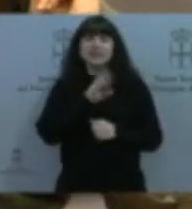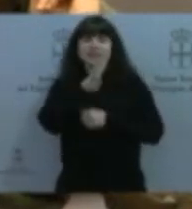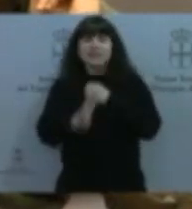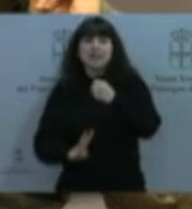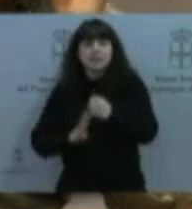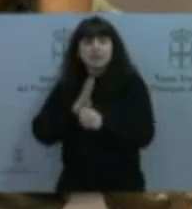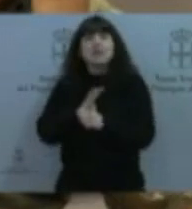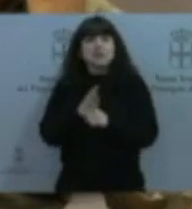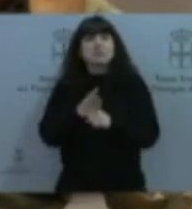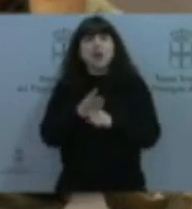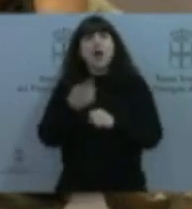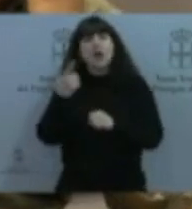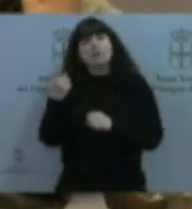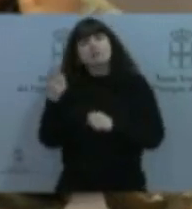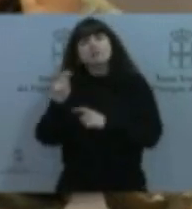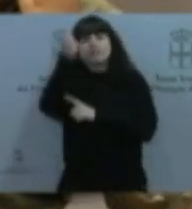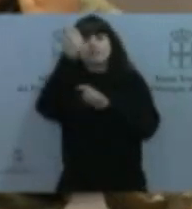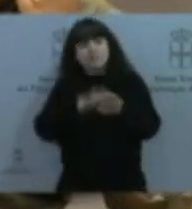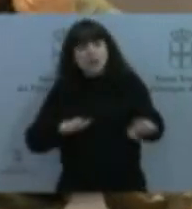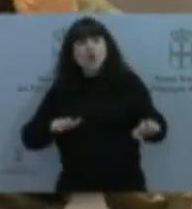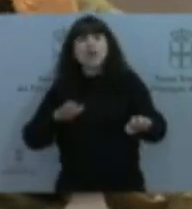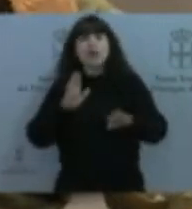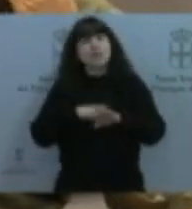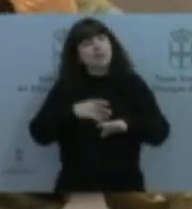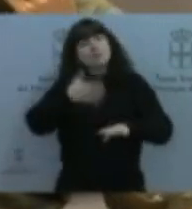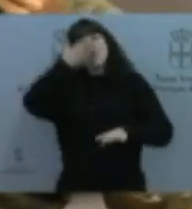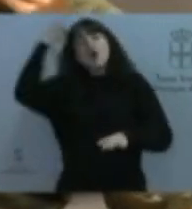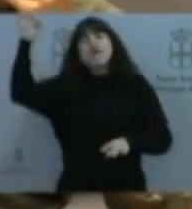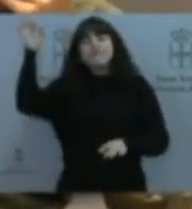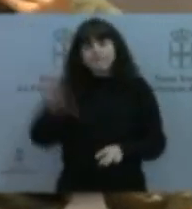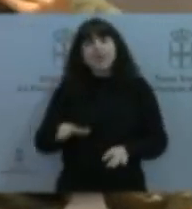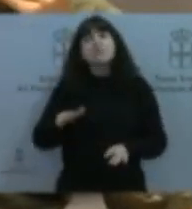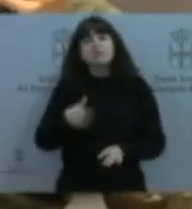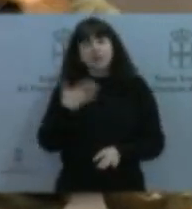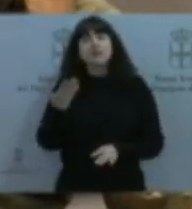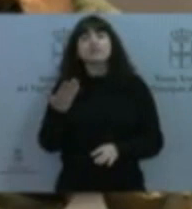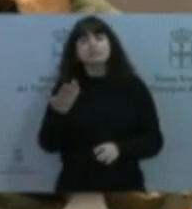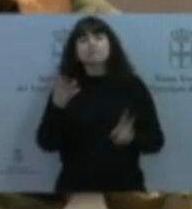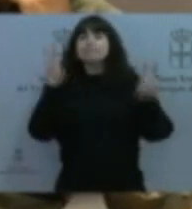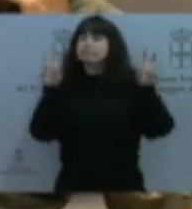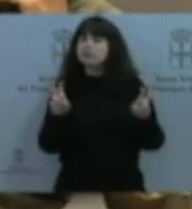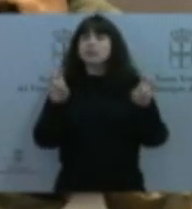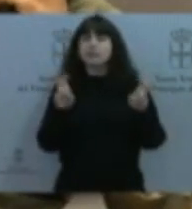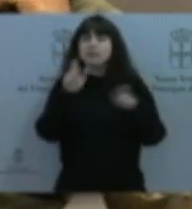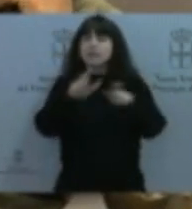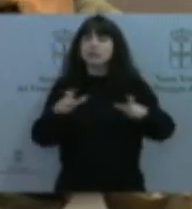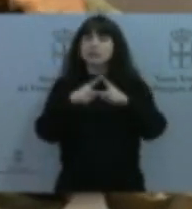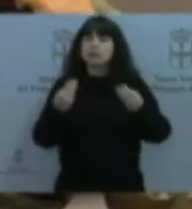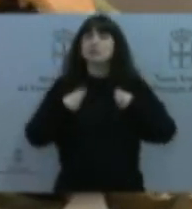Cámara, para por fin poder hacer justicia con una cuestión que ataña a todas y todos los asturianos, como es la oficialidad de nuestra